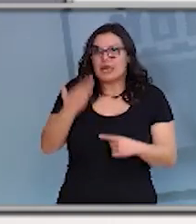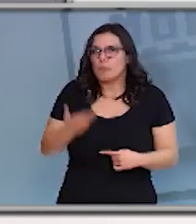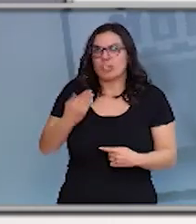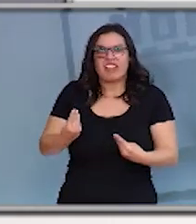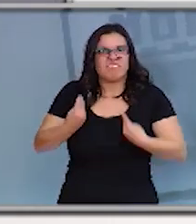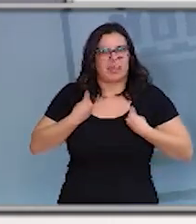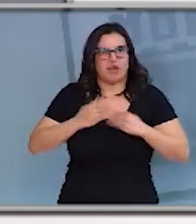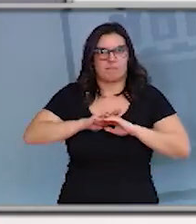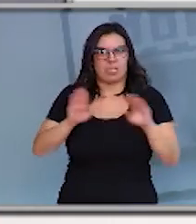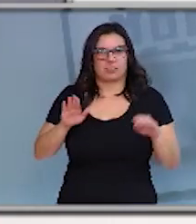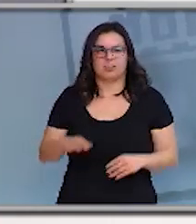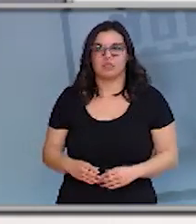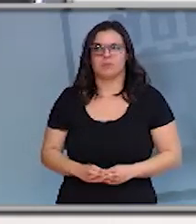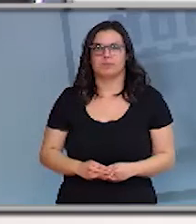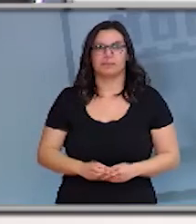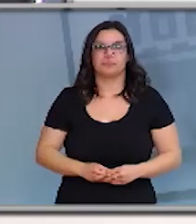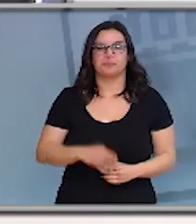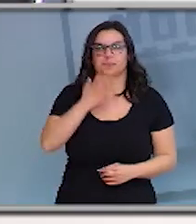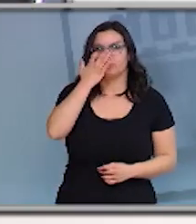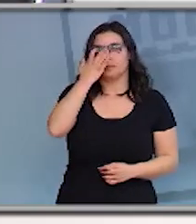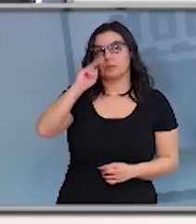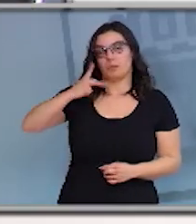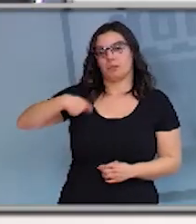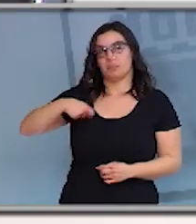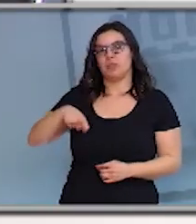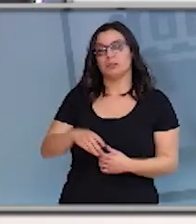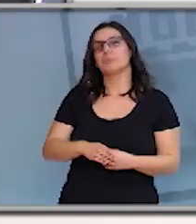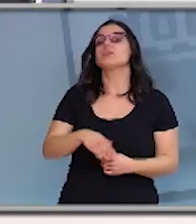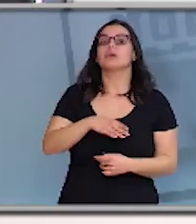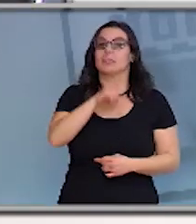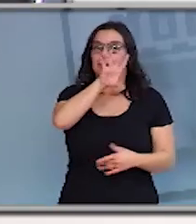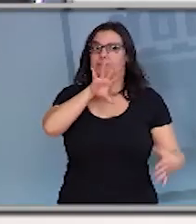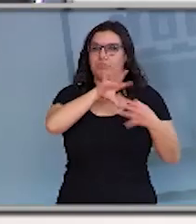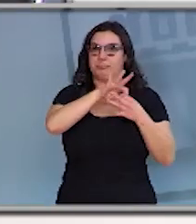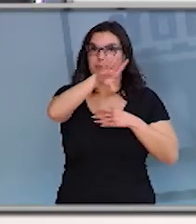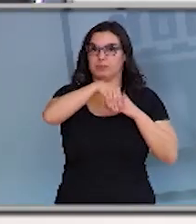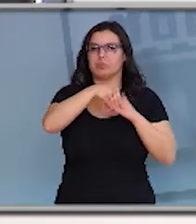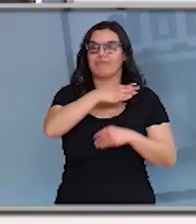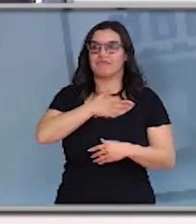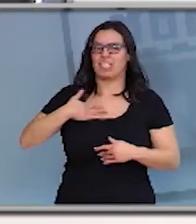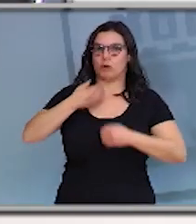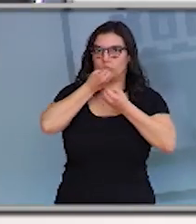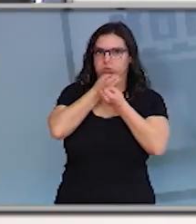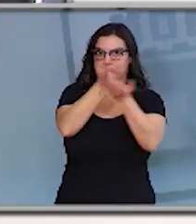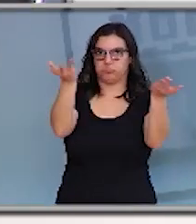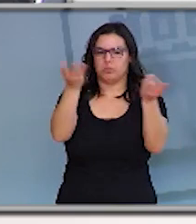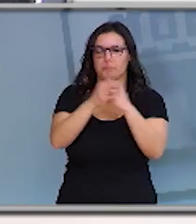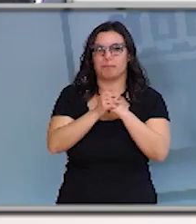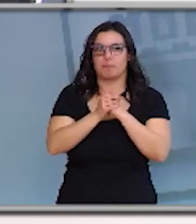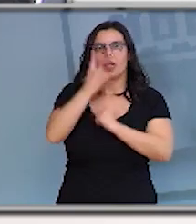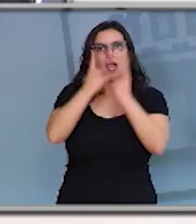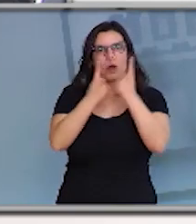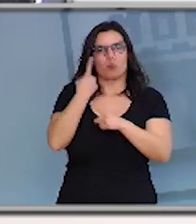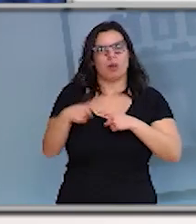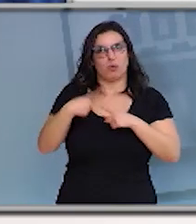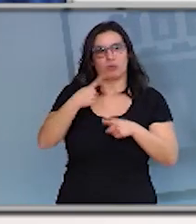Quiero reseñar a este respecto y como mensaje a la ciudadanía por algunas cosas que